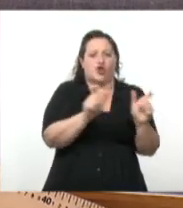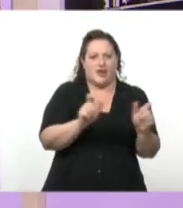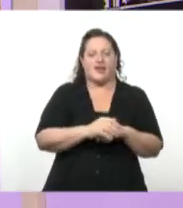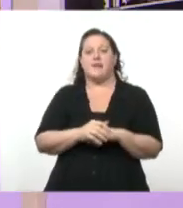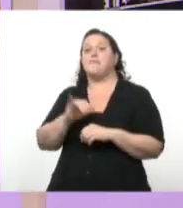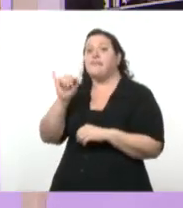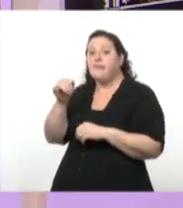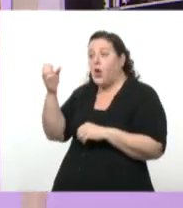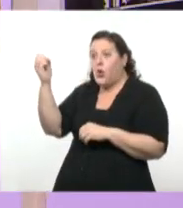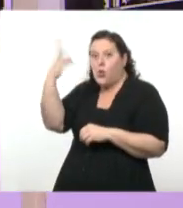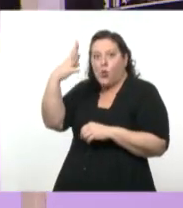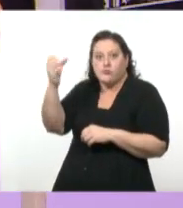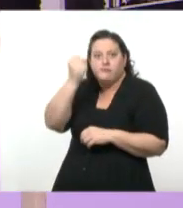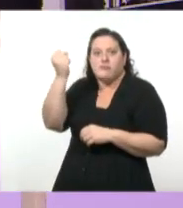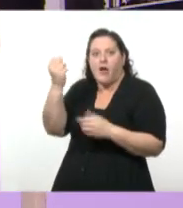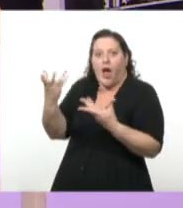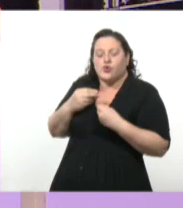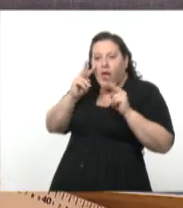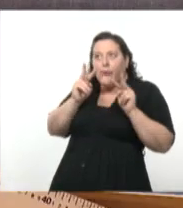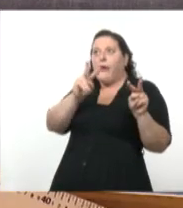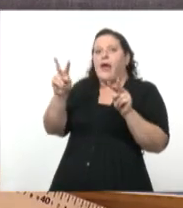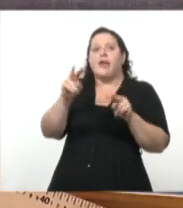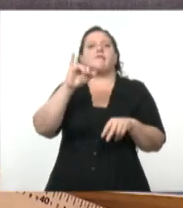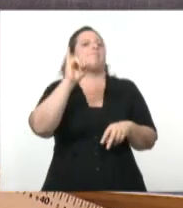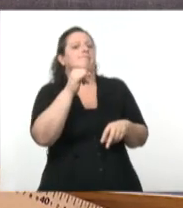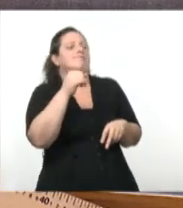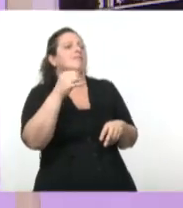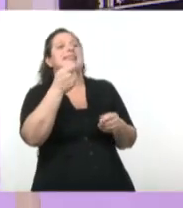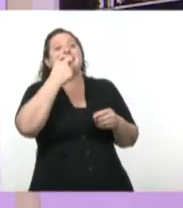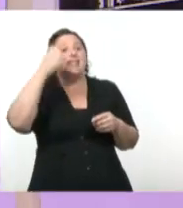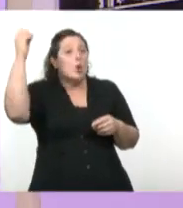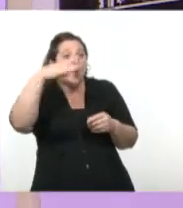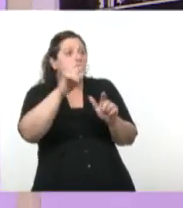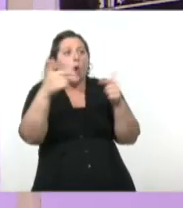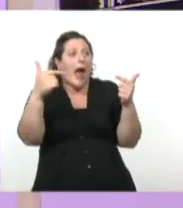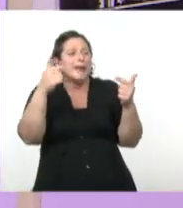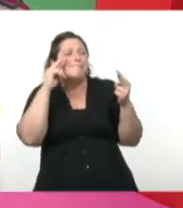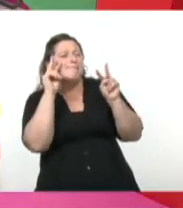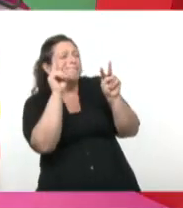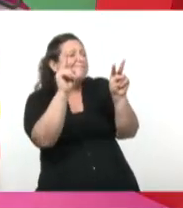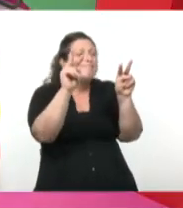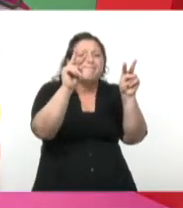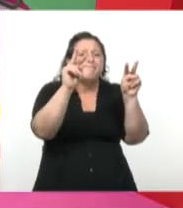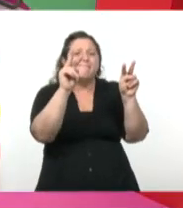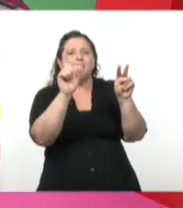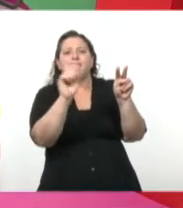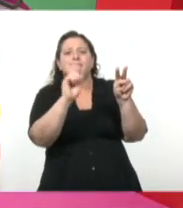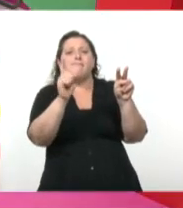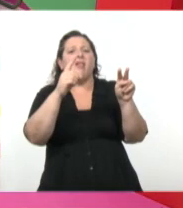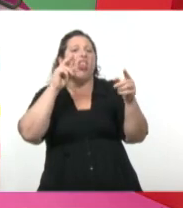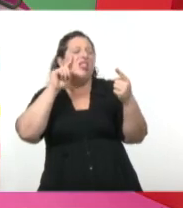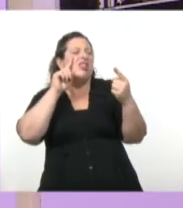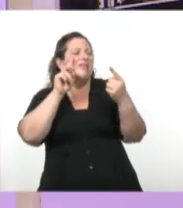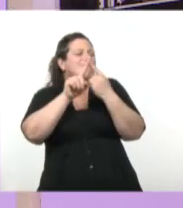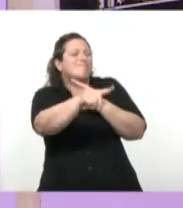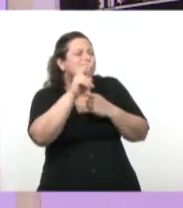La luz es todo. No vemos las cosas. No las vemos directas. No las vemos directas. Vemos un montón de rayos que se reflejan en las cosas y que llegan